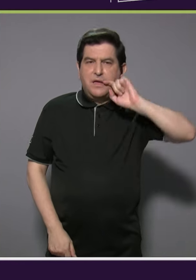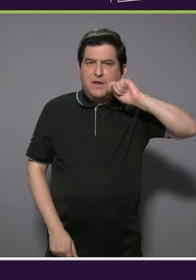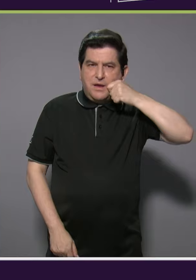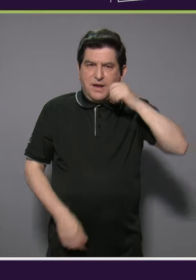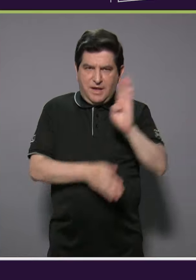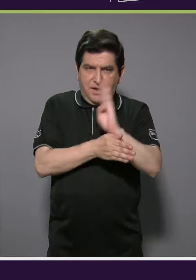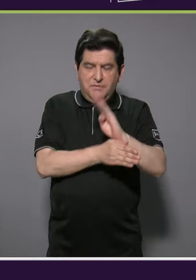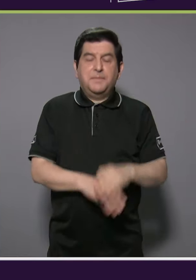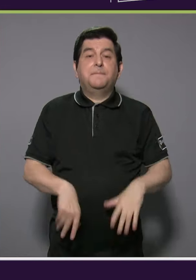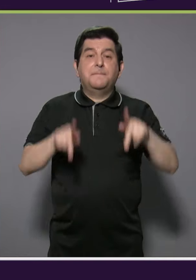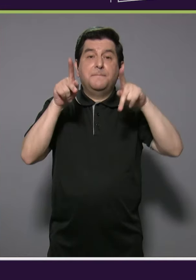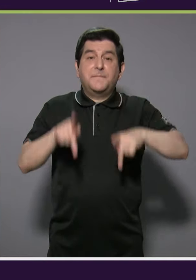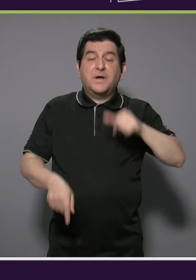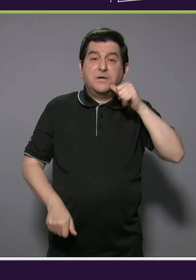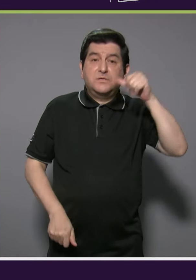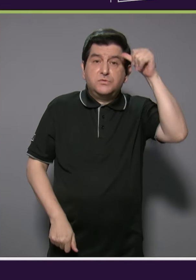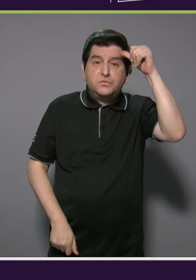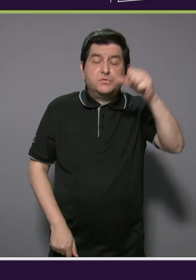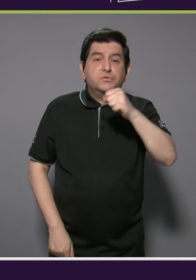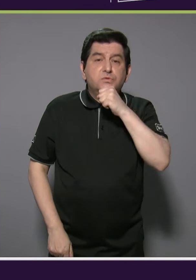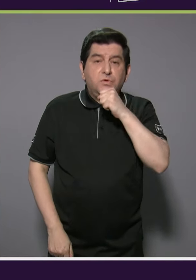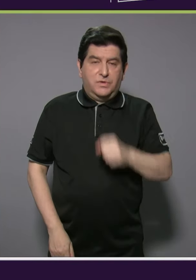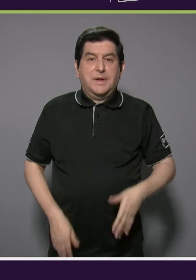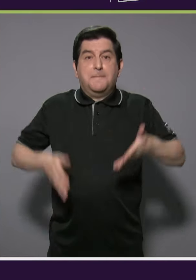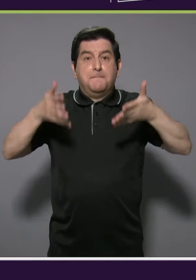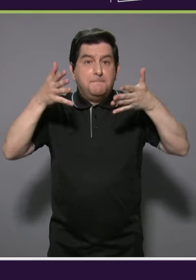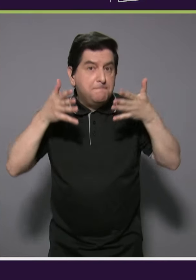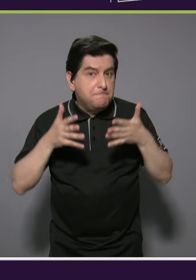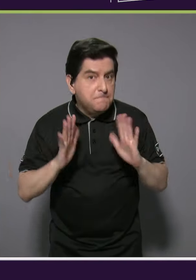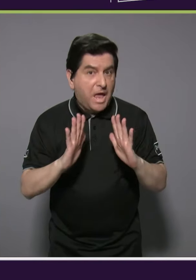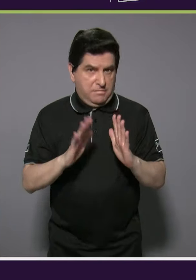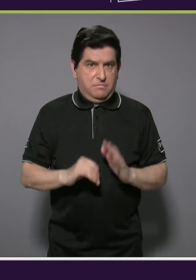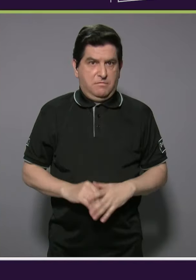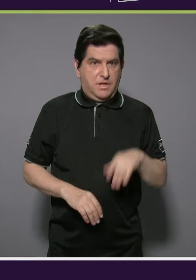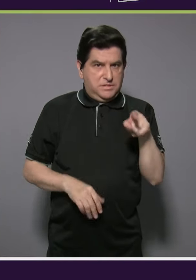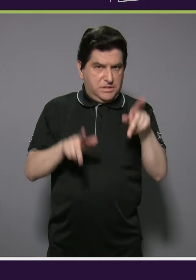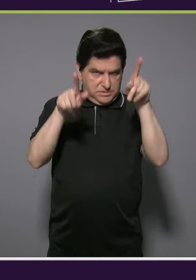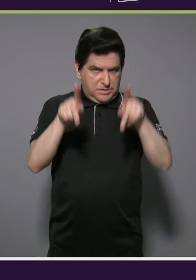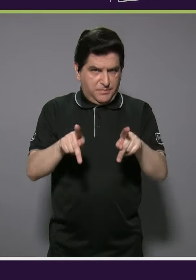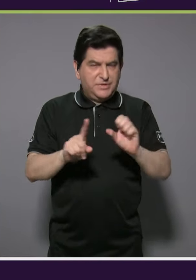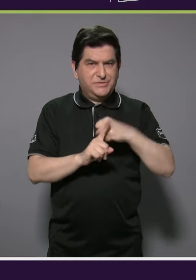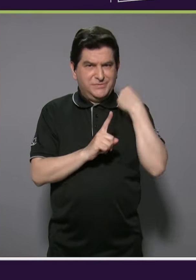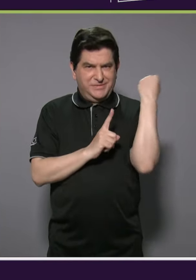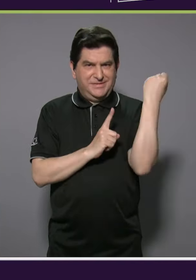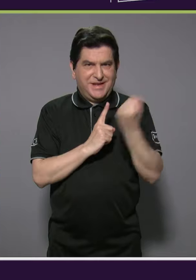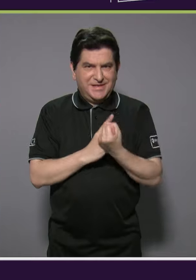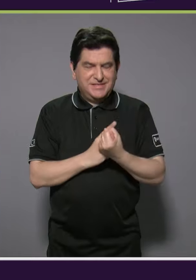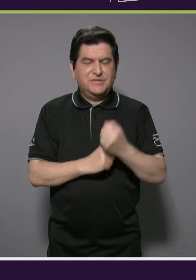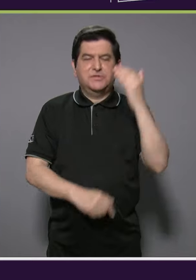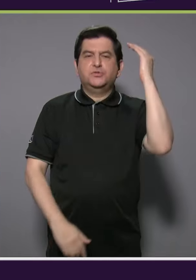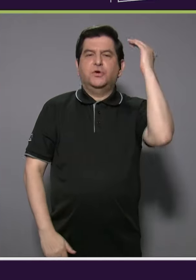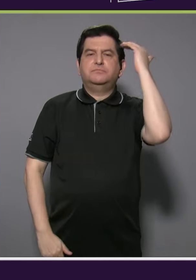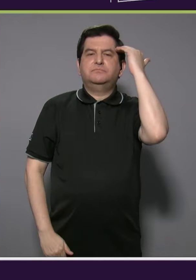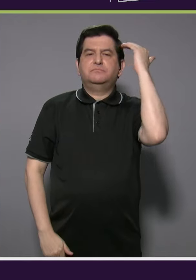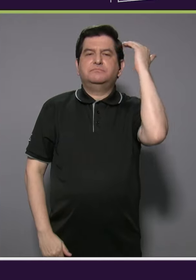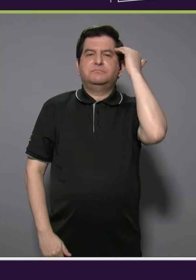adulta mayor mientras se encuentre en un estado cognitivo